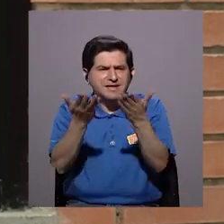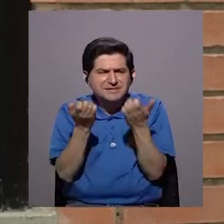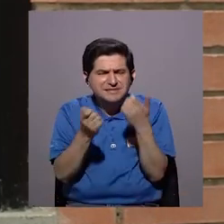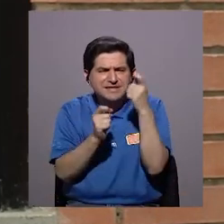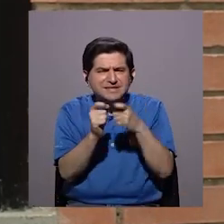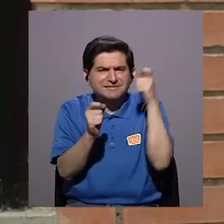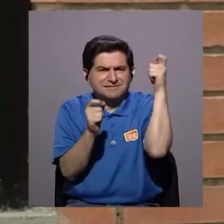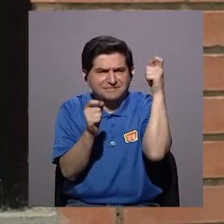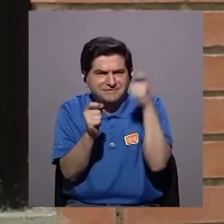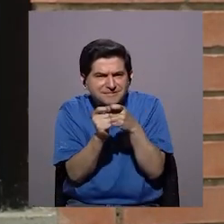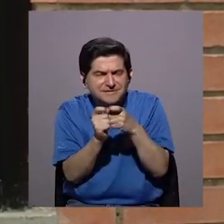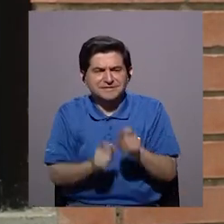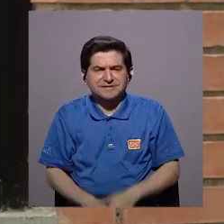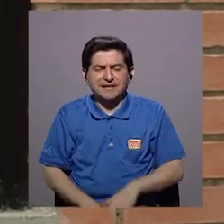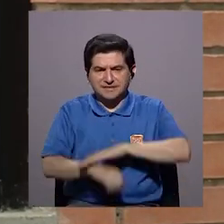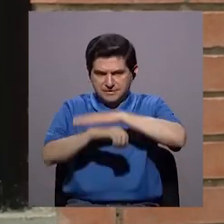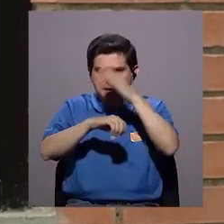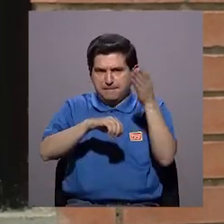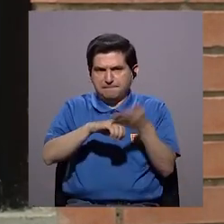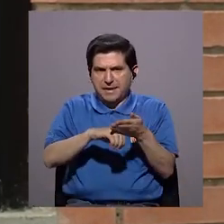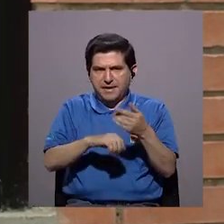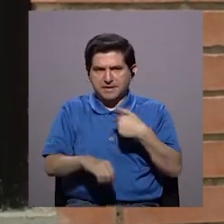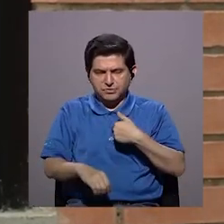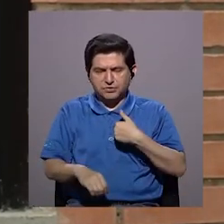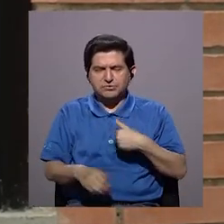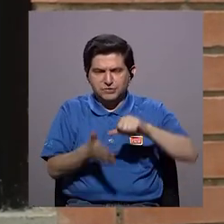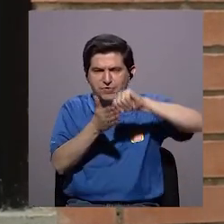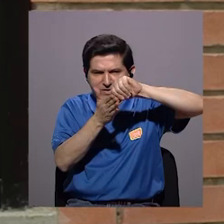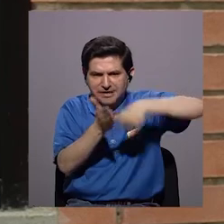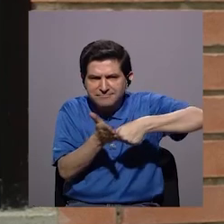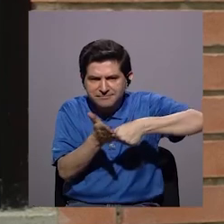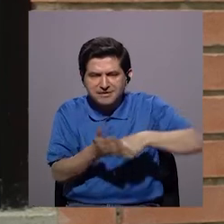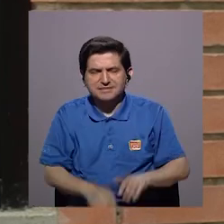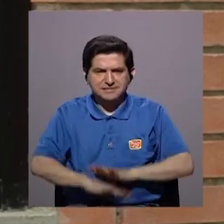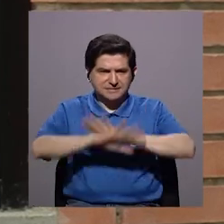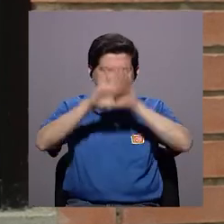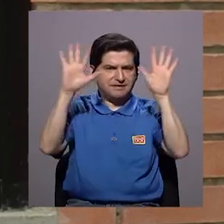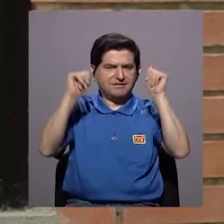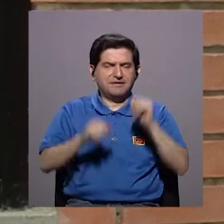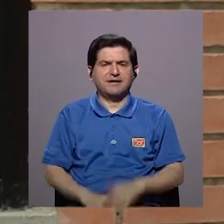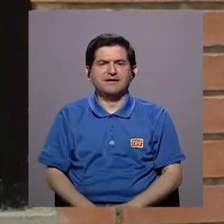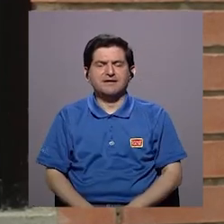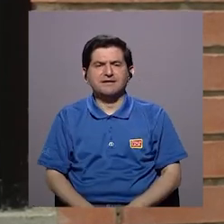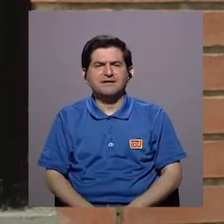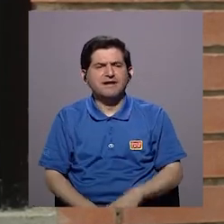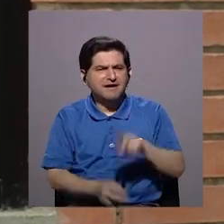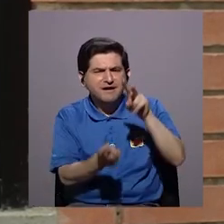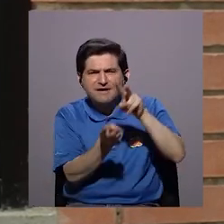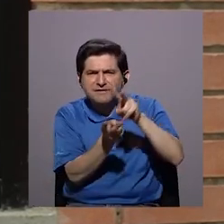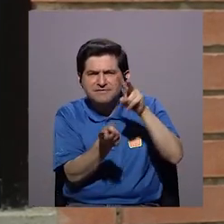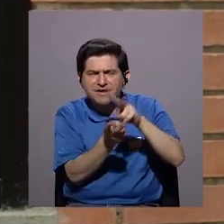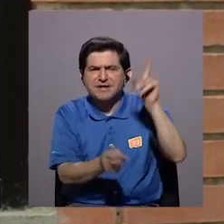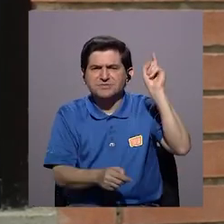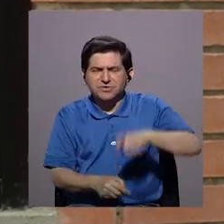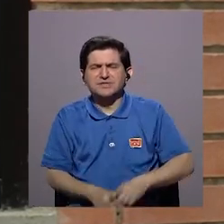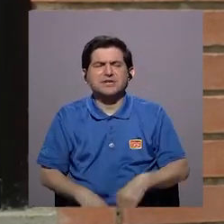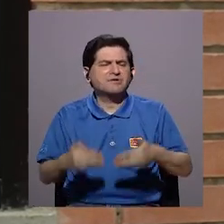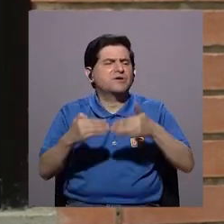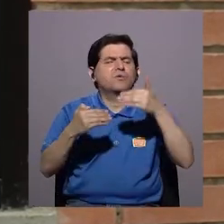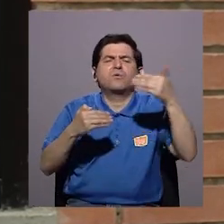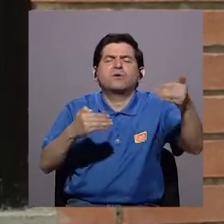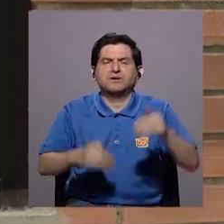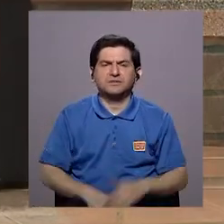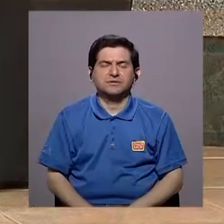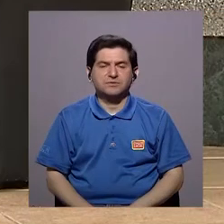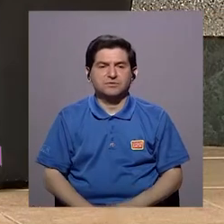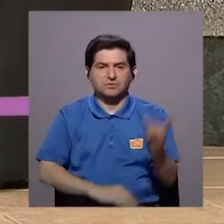desea lograr específicamente el embarazo, eso es lo que quiero volver a recalcar para que quede claro, las relaciones coitales deberían de ser,